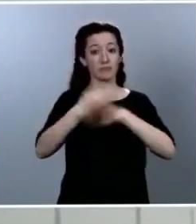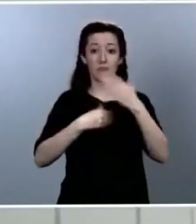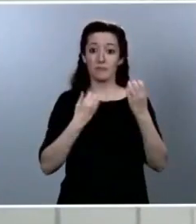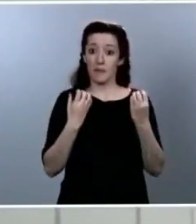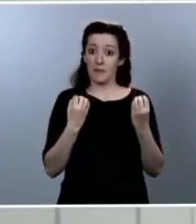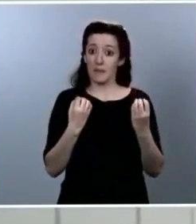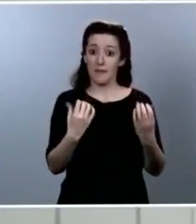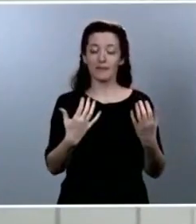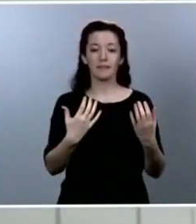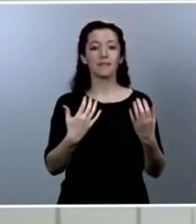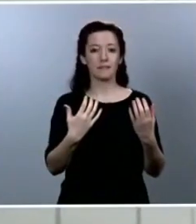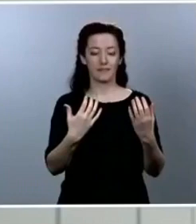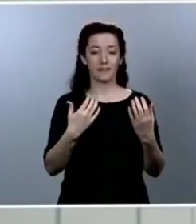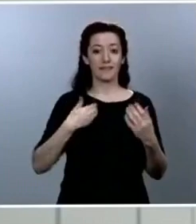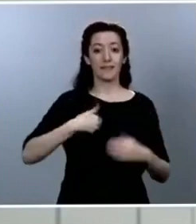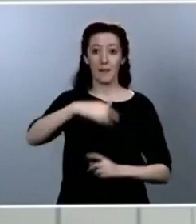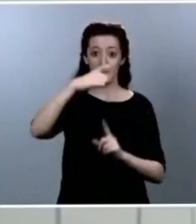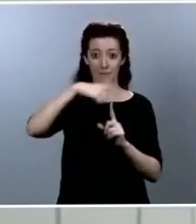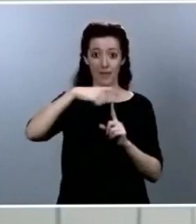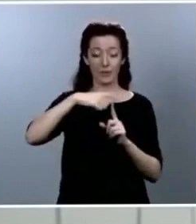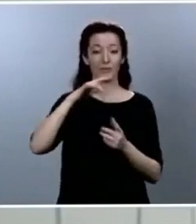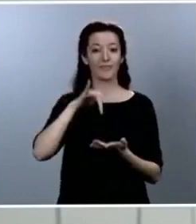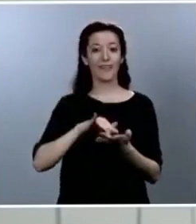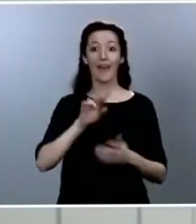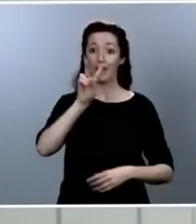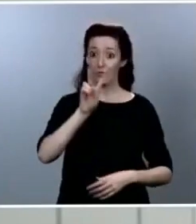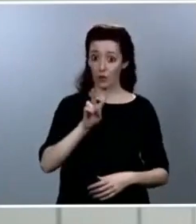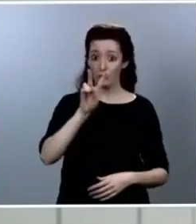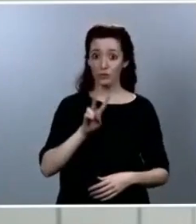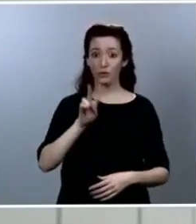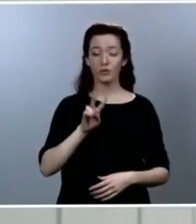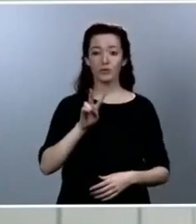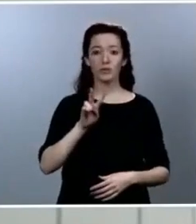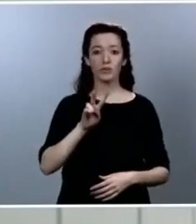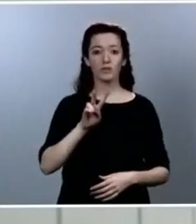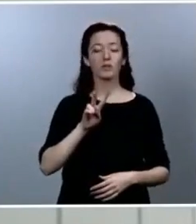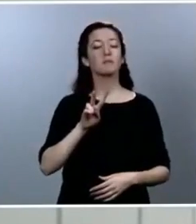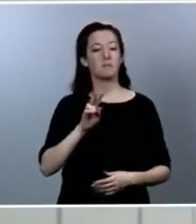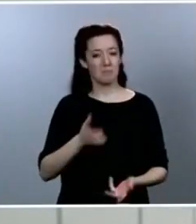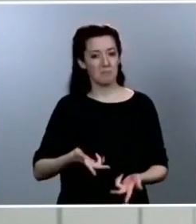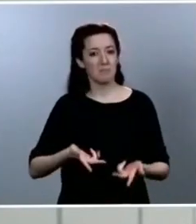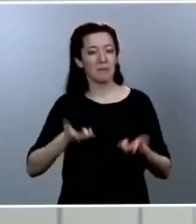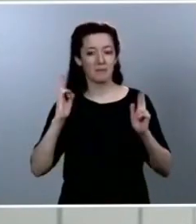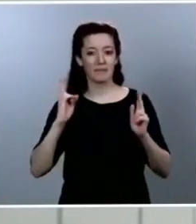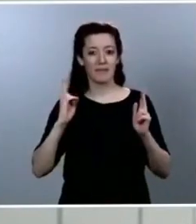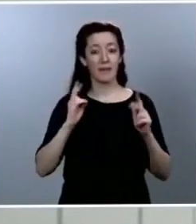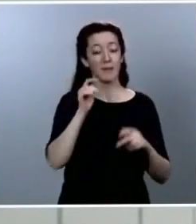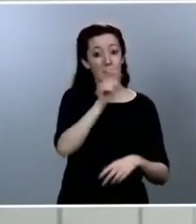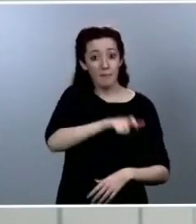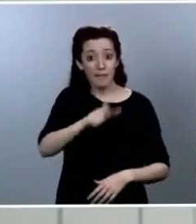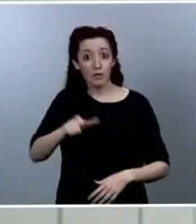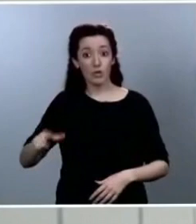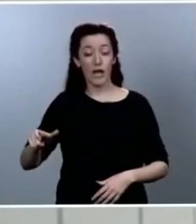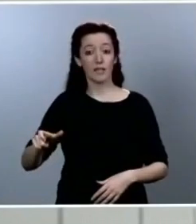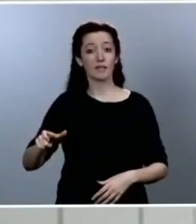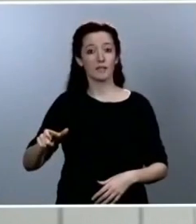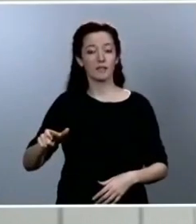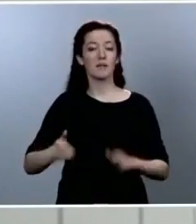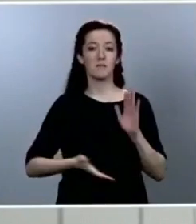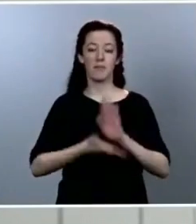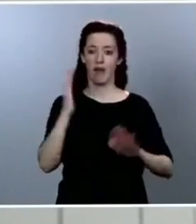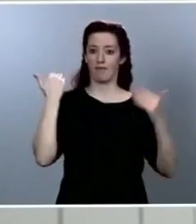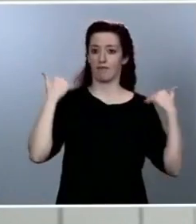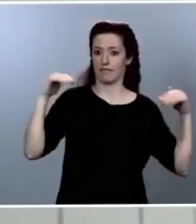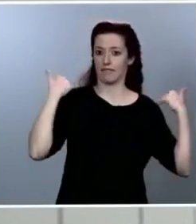día 2 de mayo se permitirá la salida para realizar actividad física individual y paseos con las personas con las que convivimos,